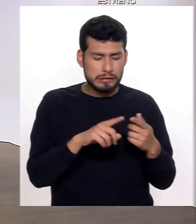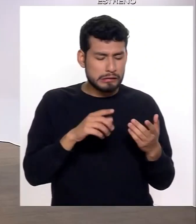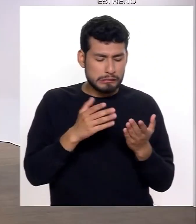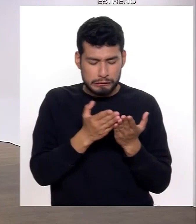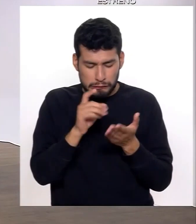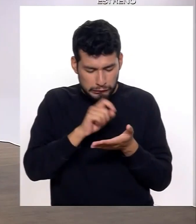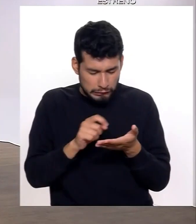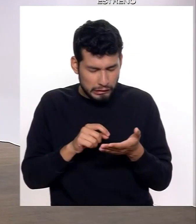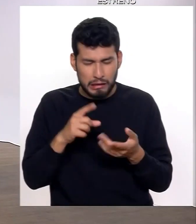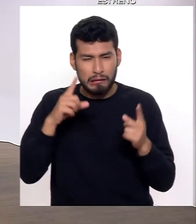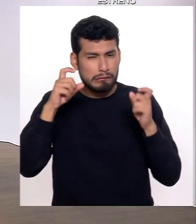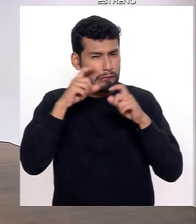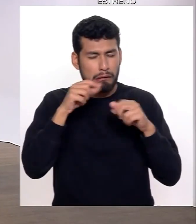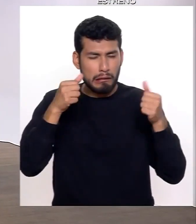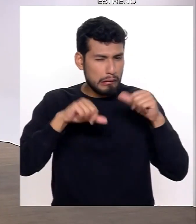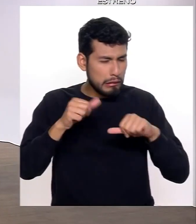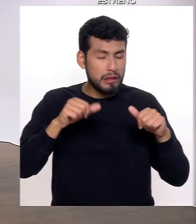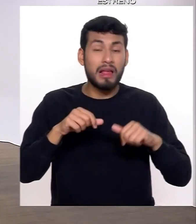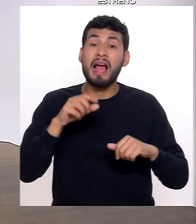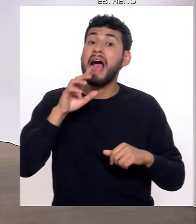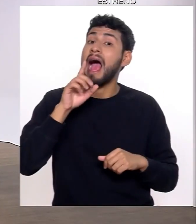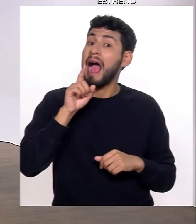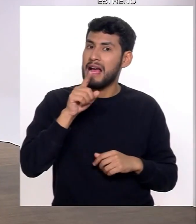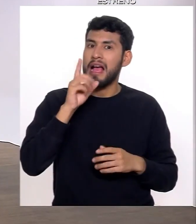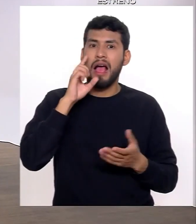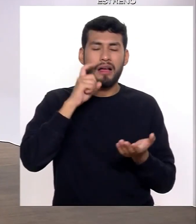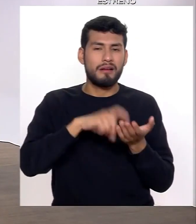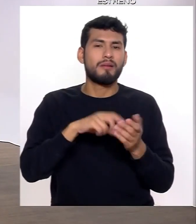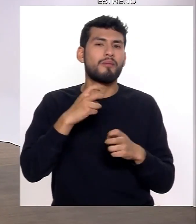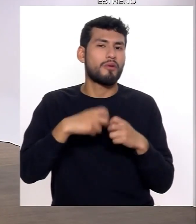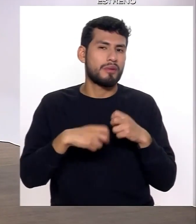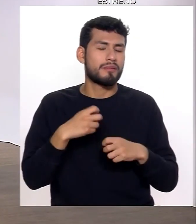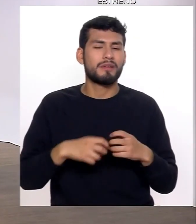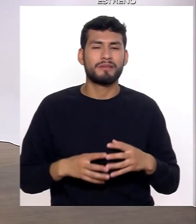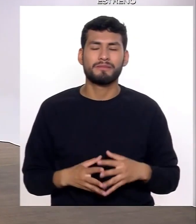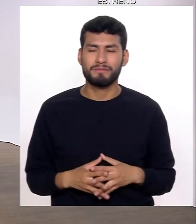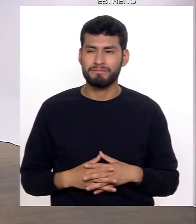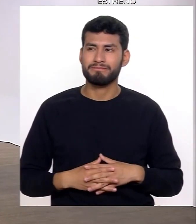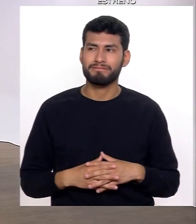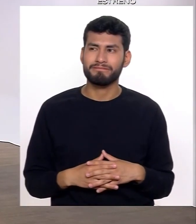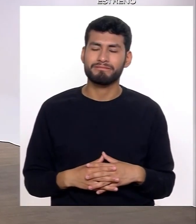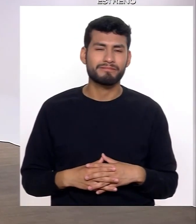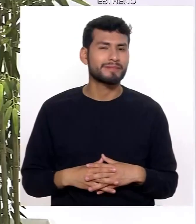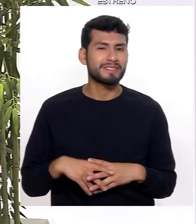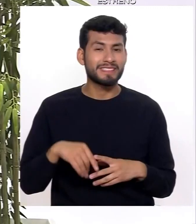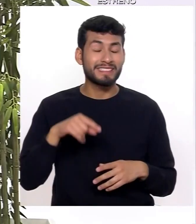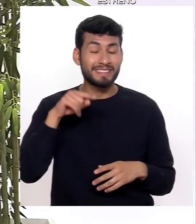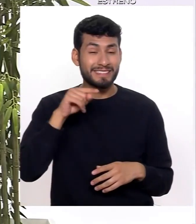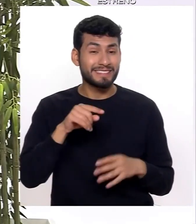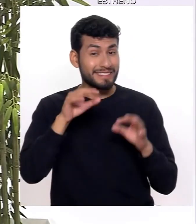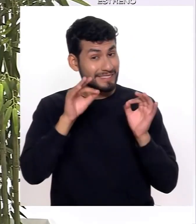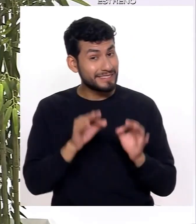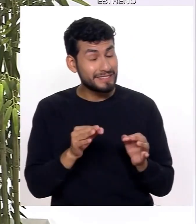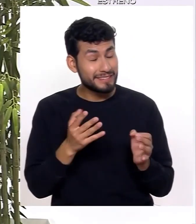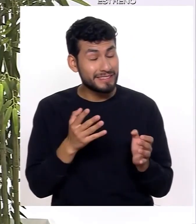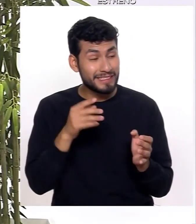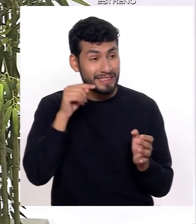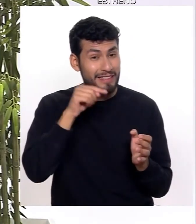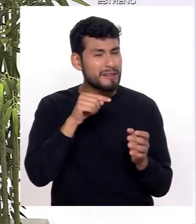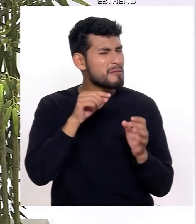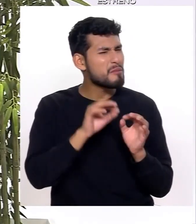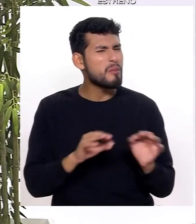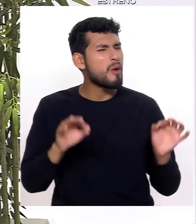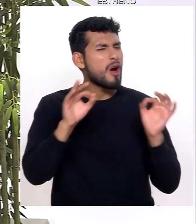ya evidenciar que uno tiene un problema, ¿no? Entonces, en ese escenario, realmente lo